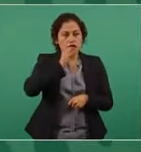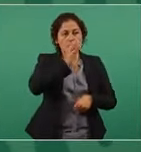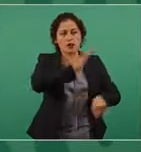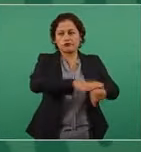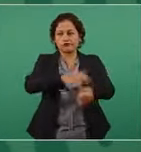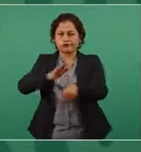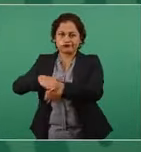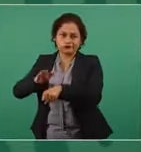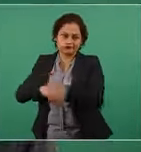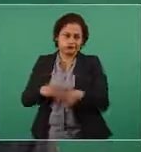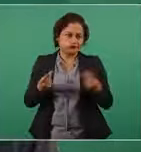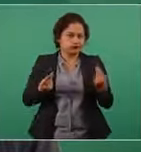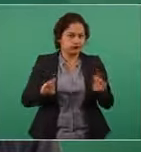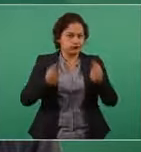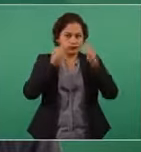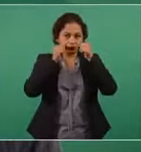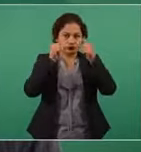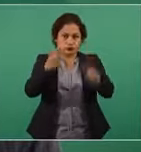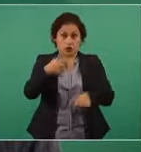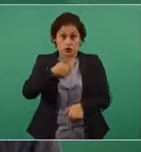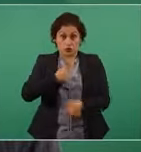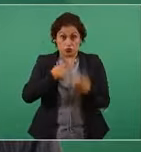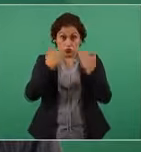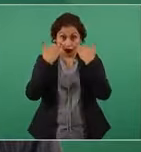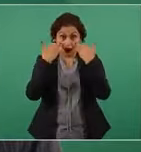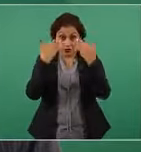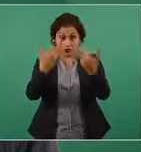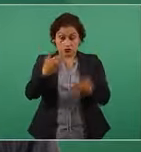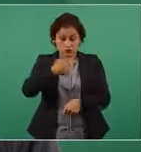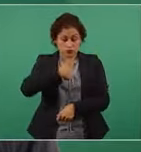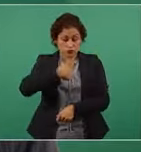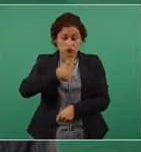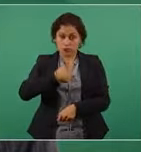yo lo viví de manera